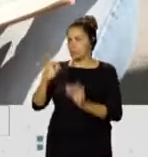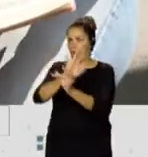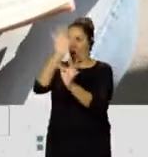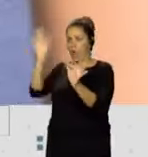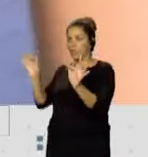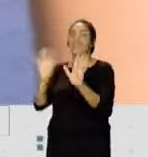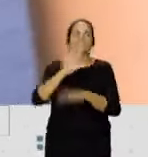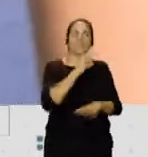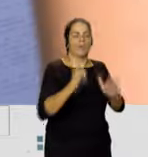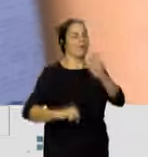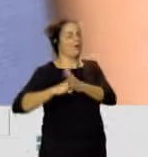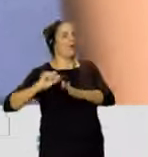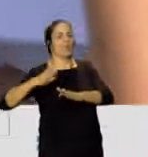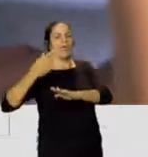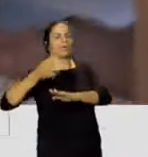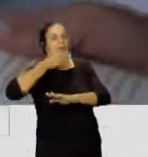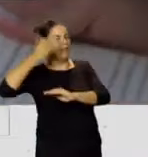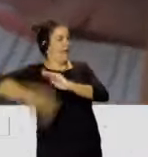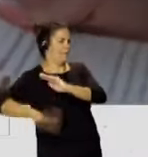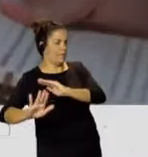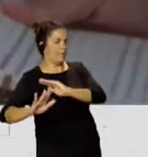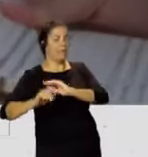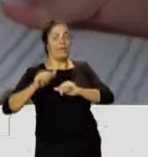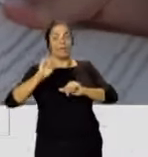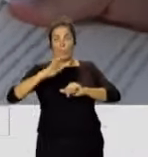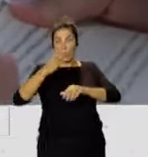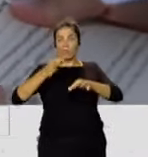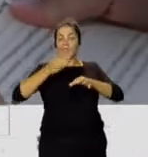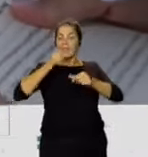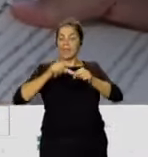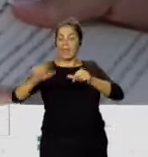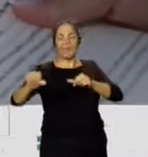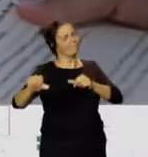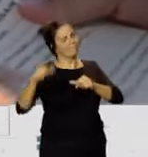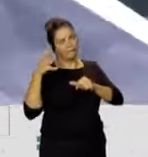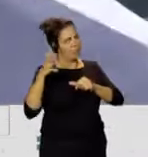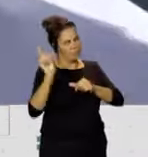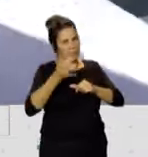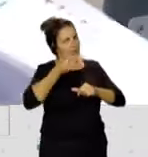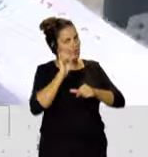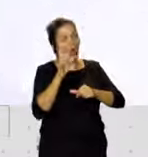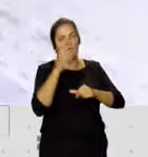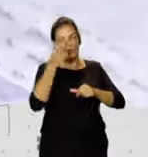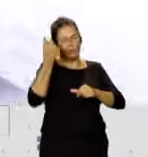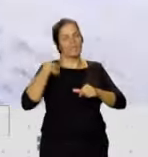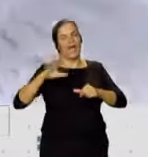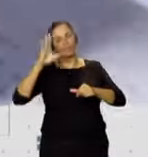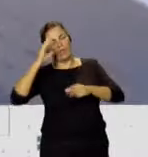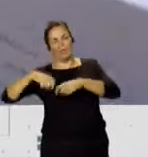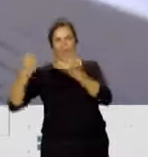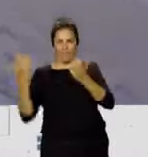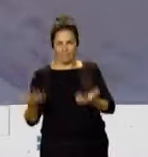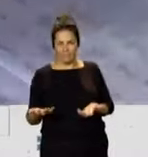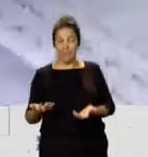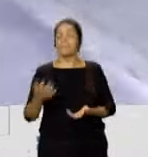antes de las 4 de la tarde, es decir, después de las 4 de la tarde no conviene, porque lo que puede entonces es desregularte el patrón del sueño. Con